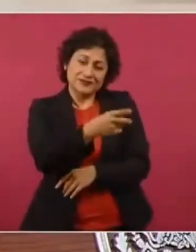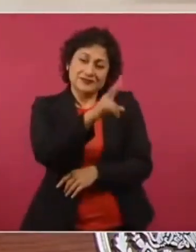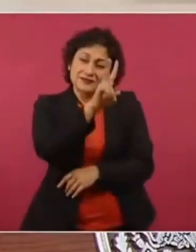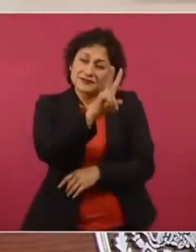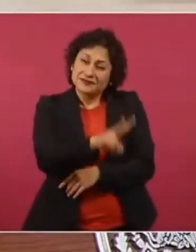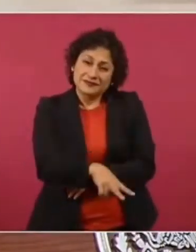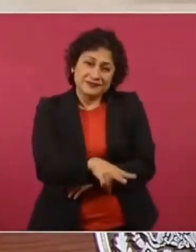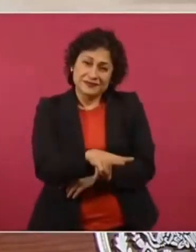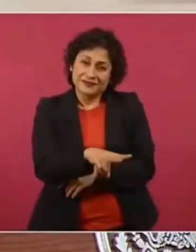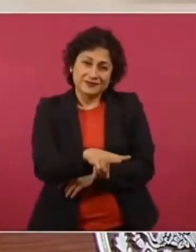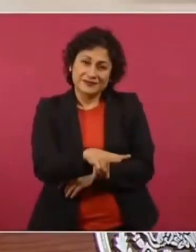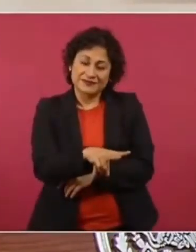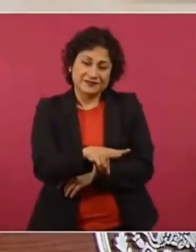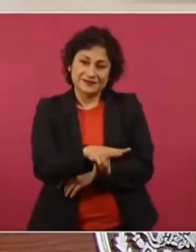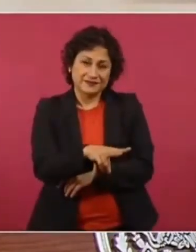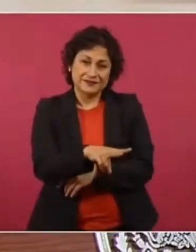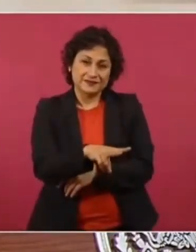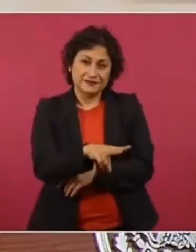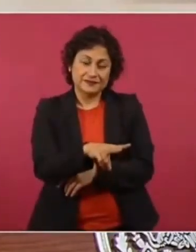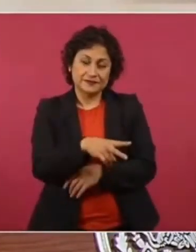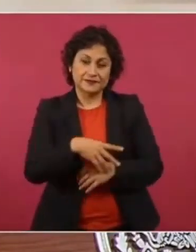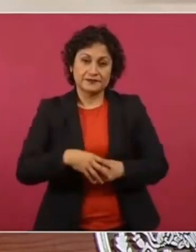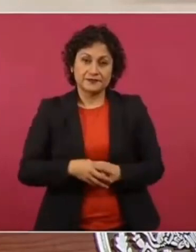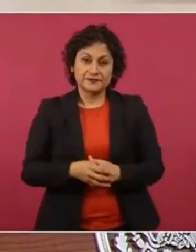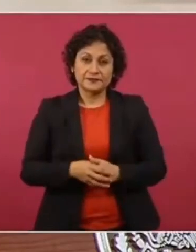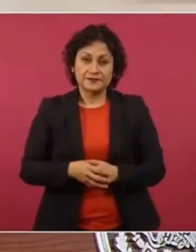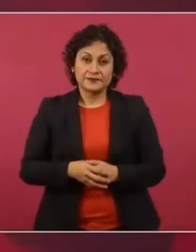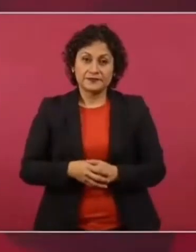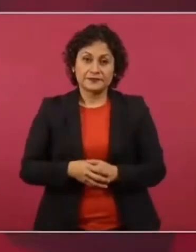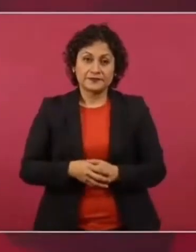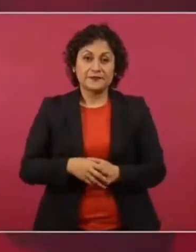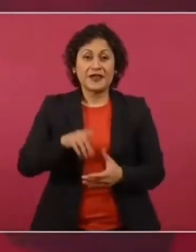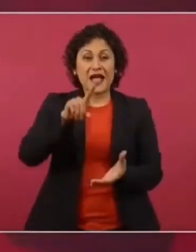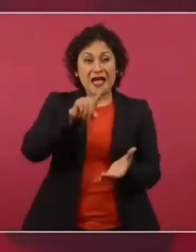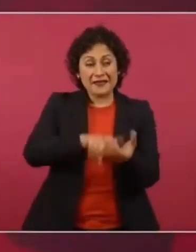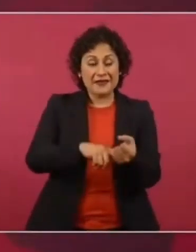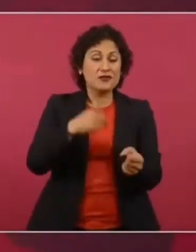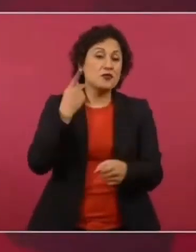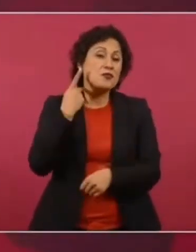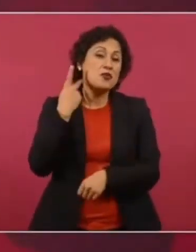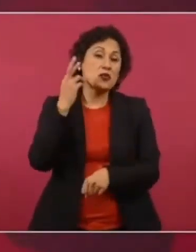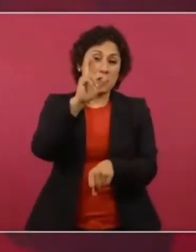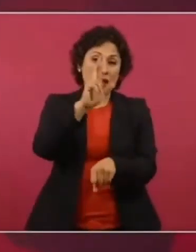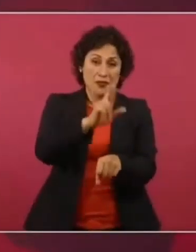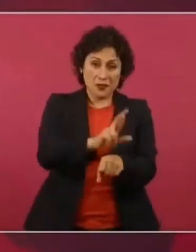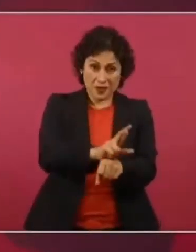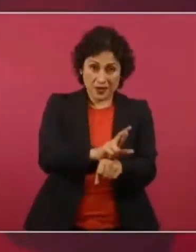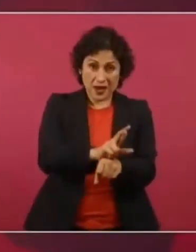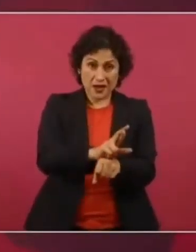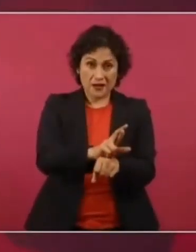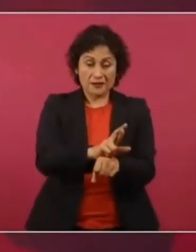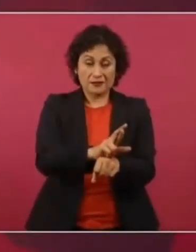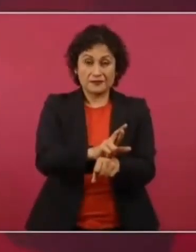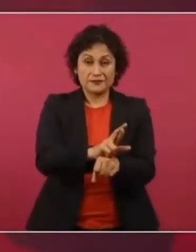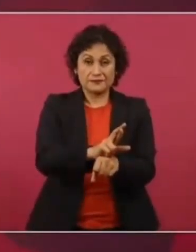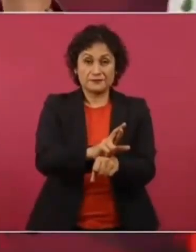en la procuraduría y que